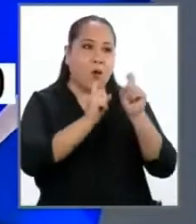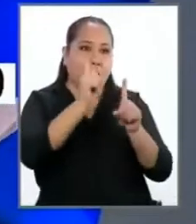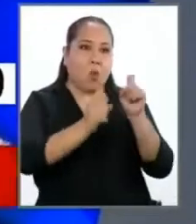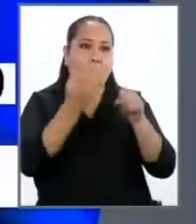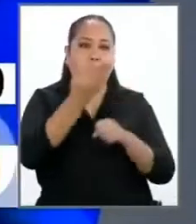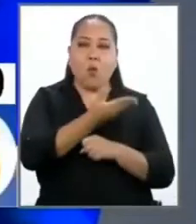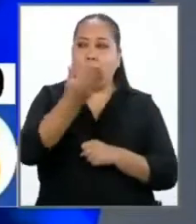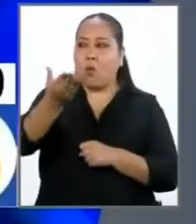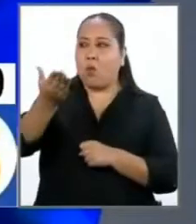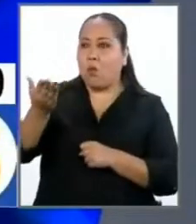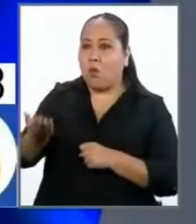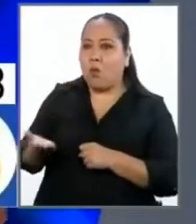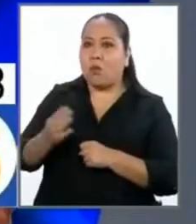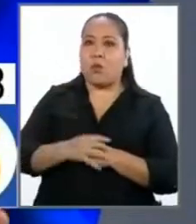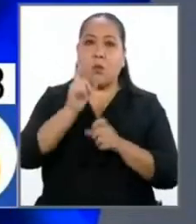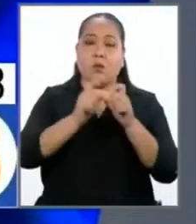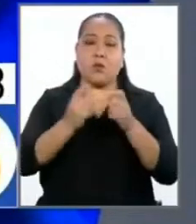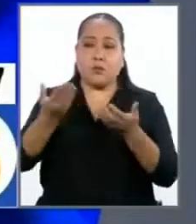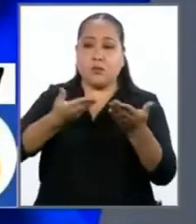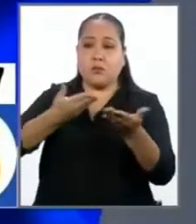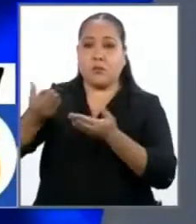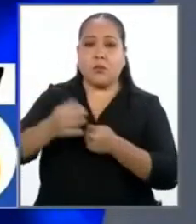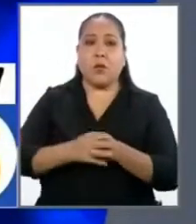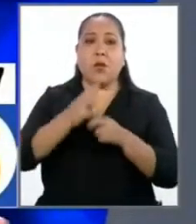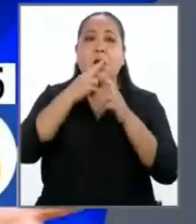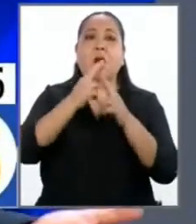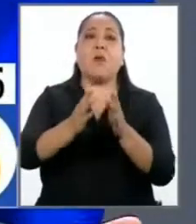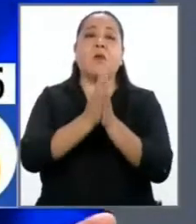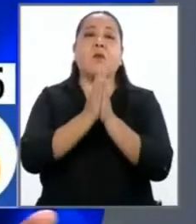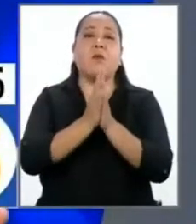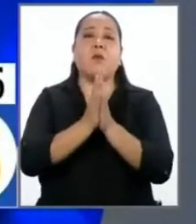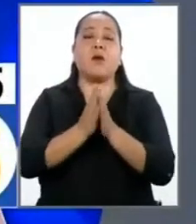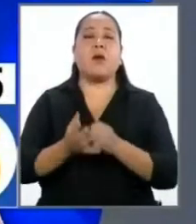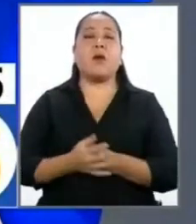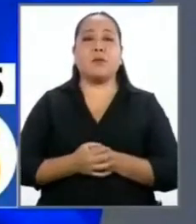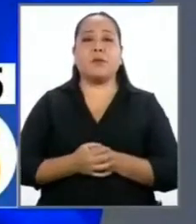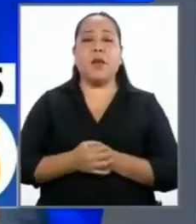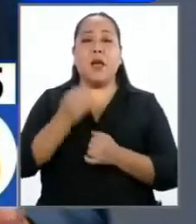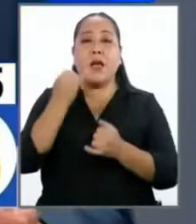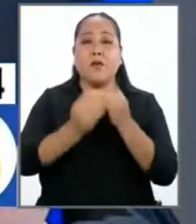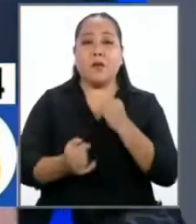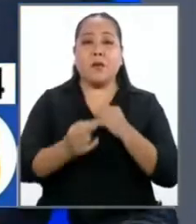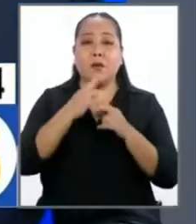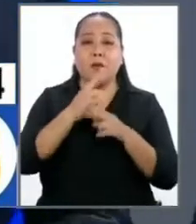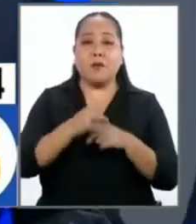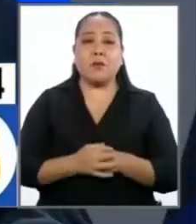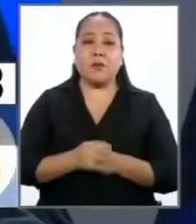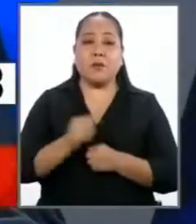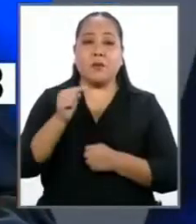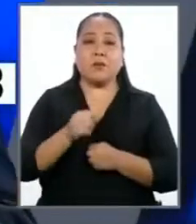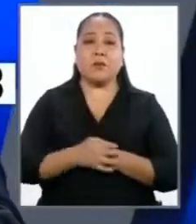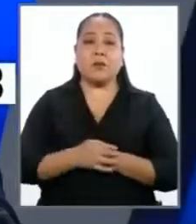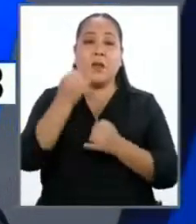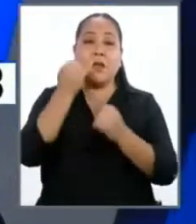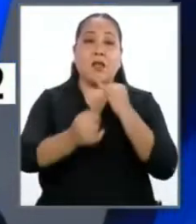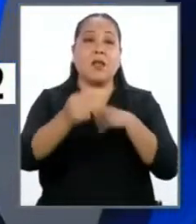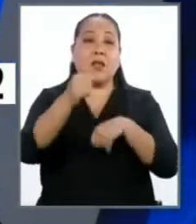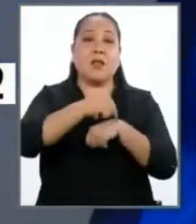preguntas a los interlocutores... Responda, por favor, va a tener al final la posibilidad de responder. Justamente la